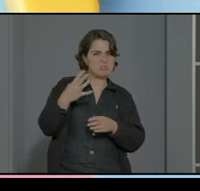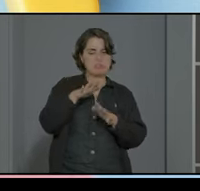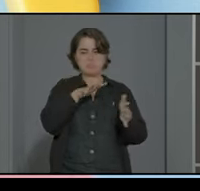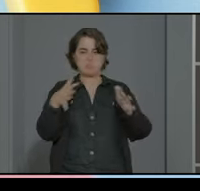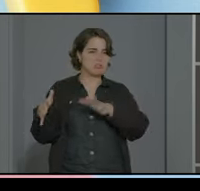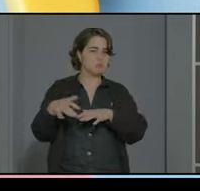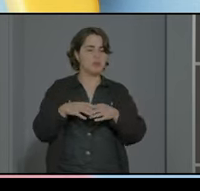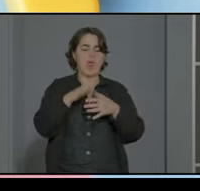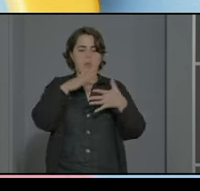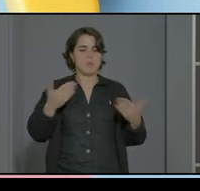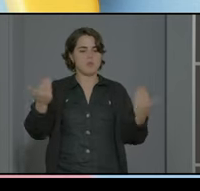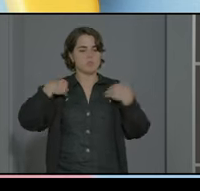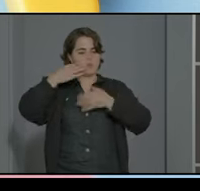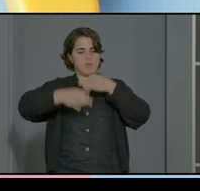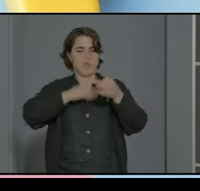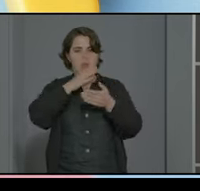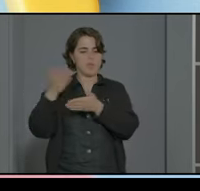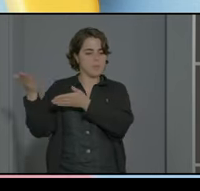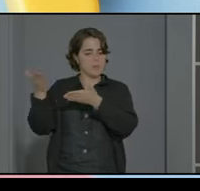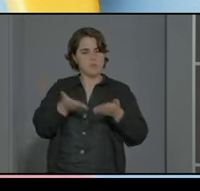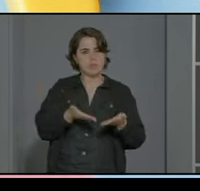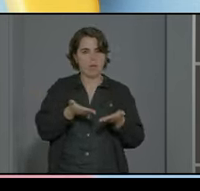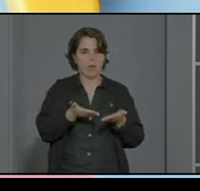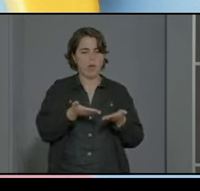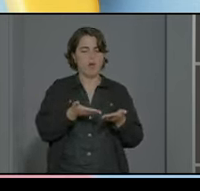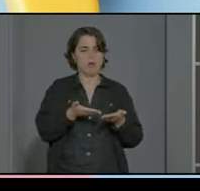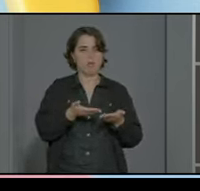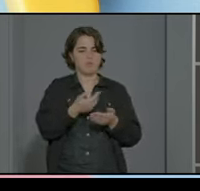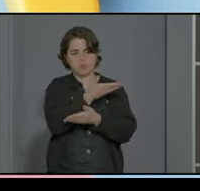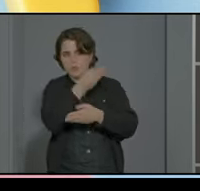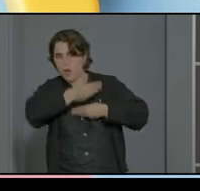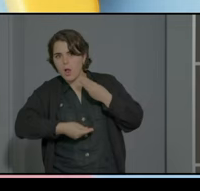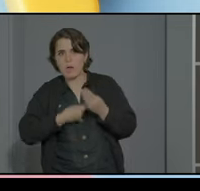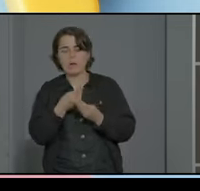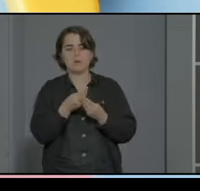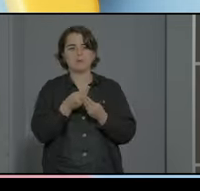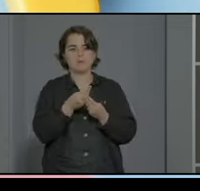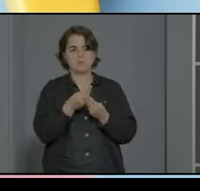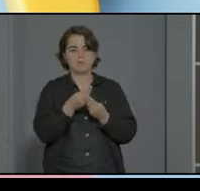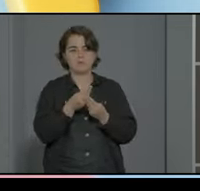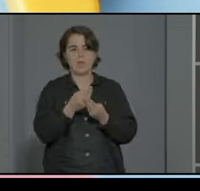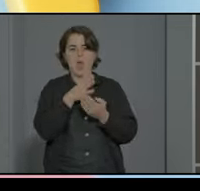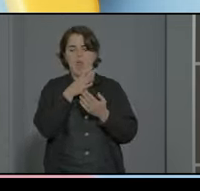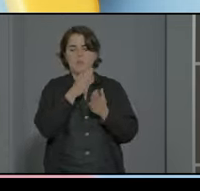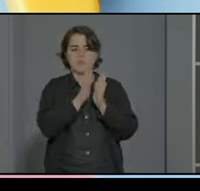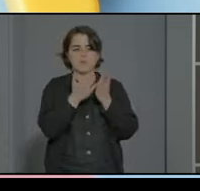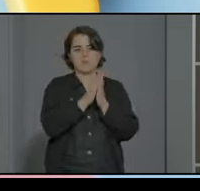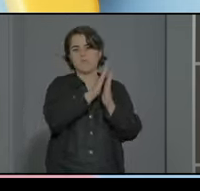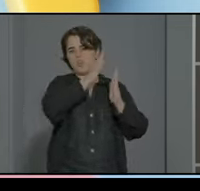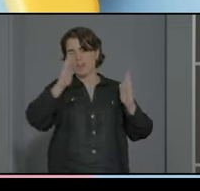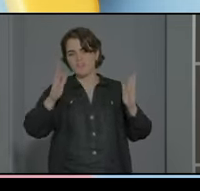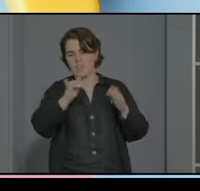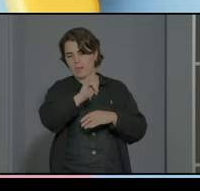realizando yo os invito a que lo hagáis hay bibliografías sobre eso también